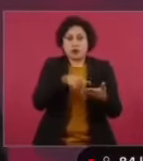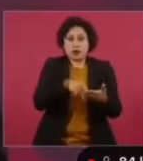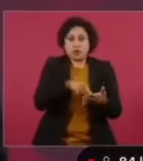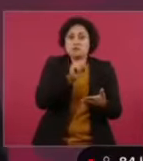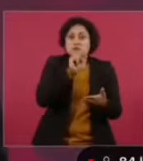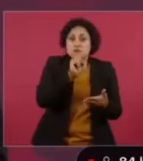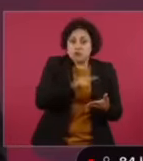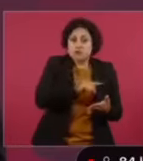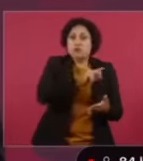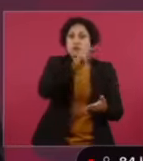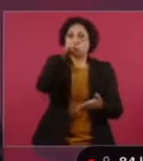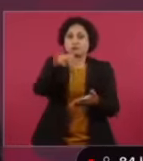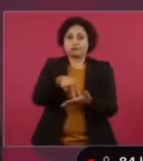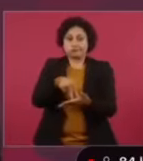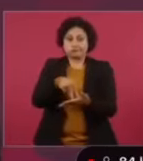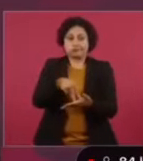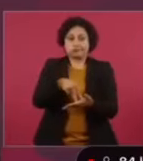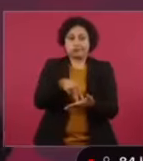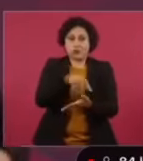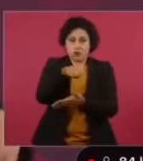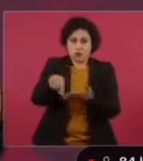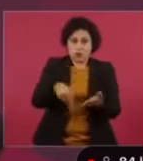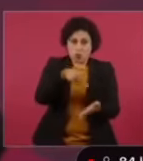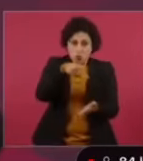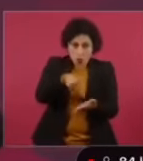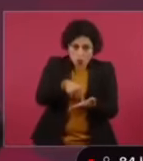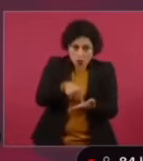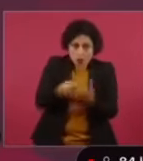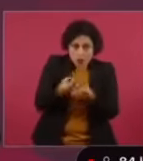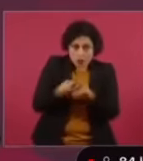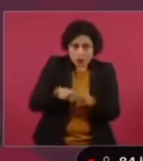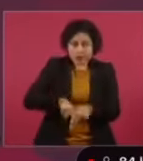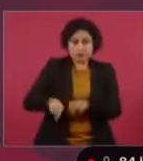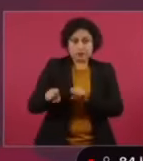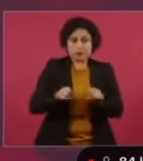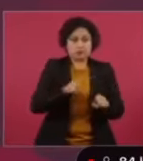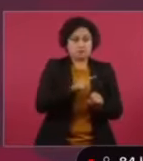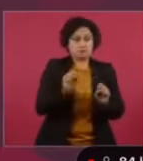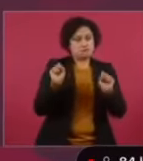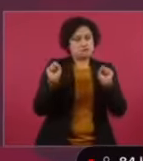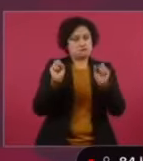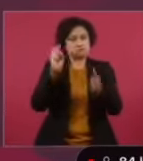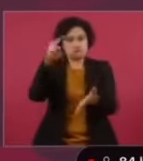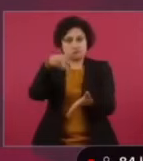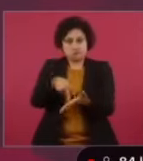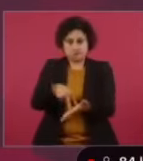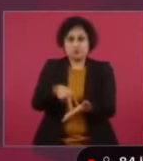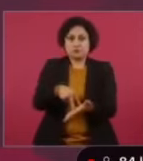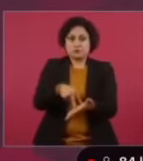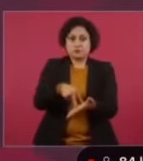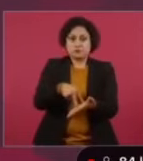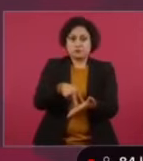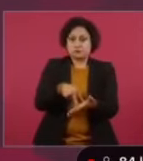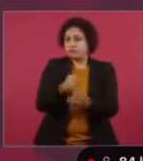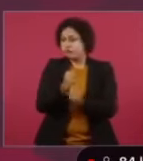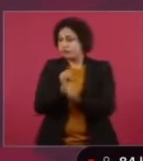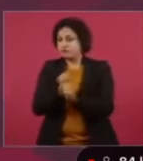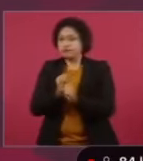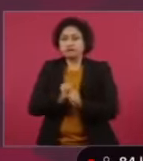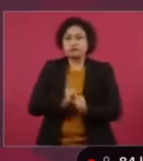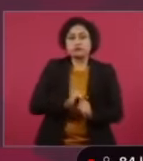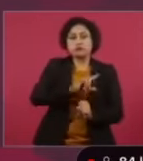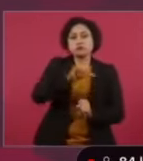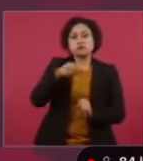del epicentro y me dio el informe completo.